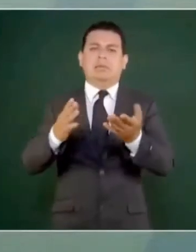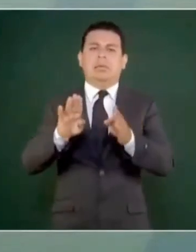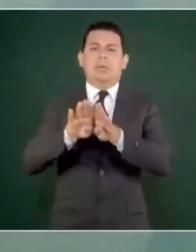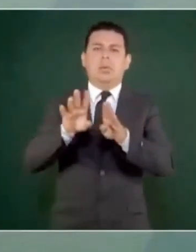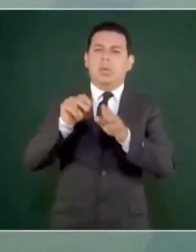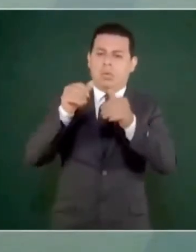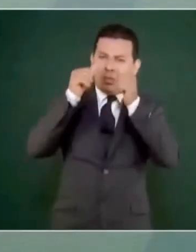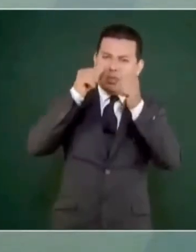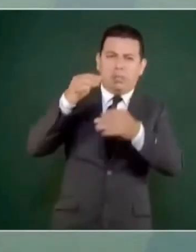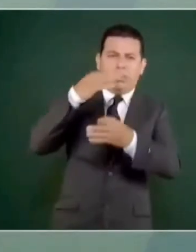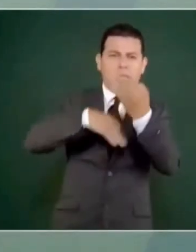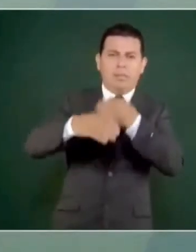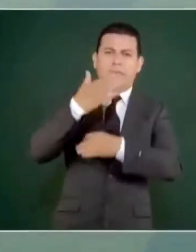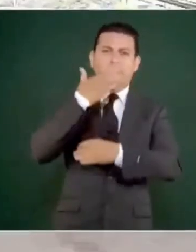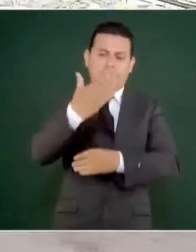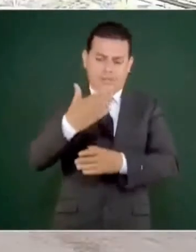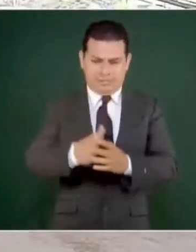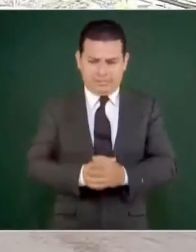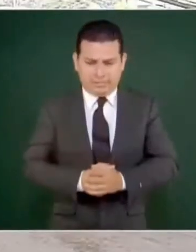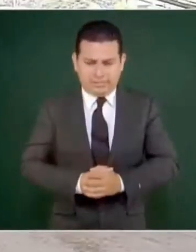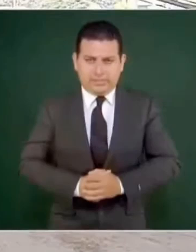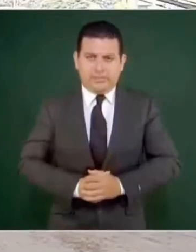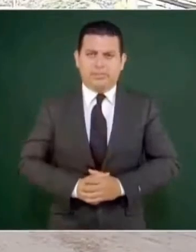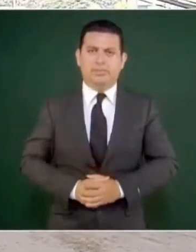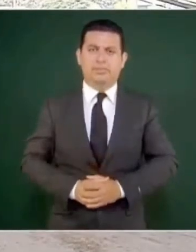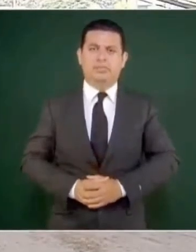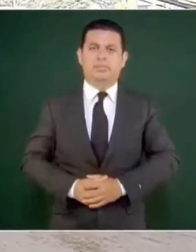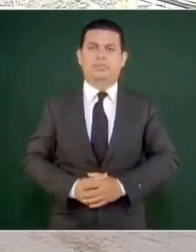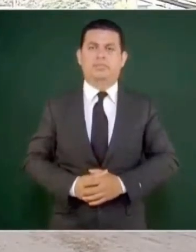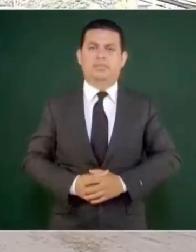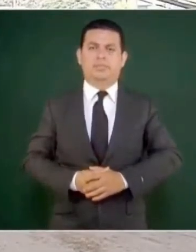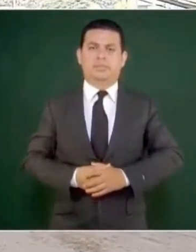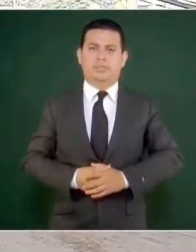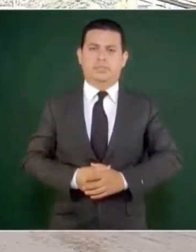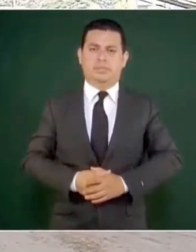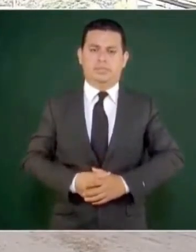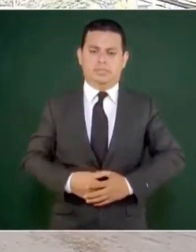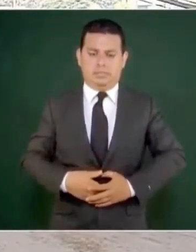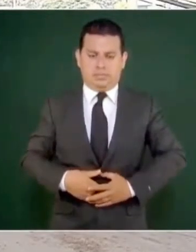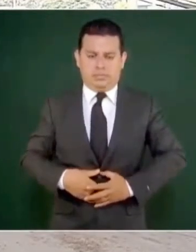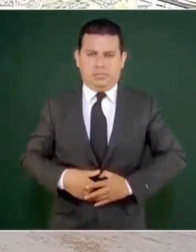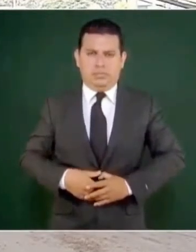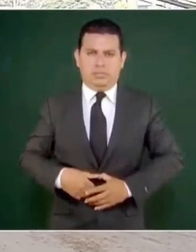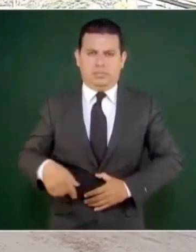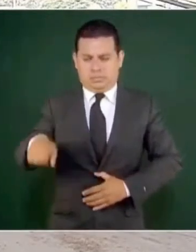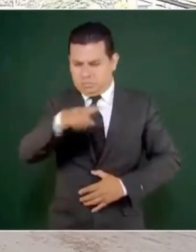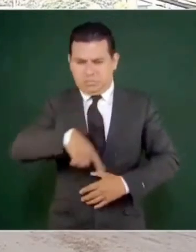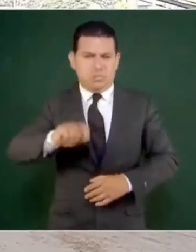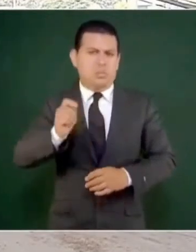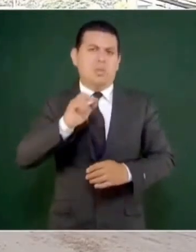Pocos, pero mejores, no se puede